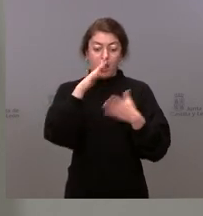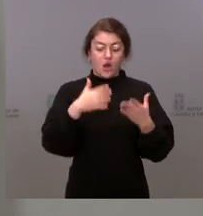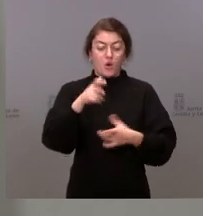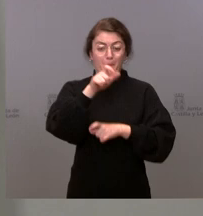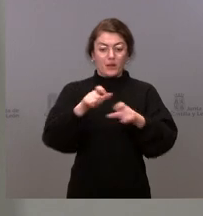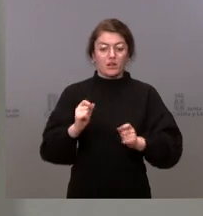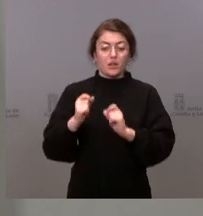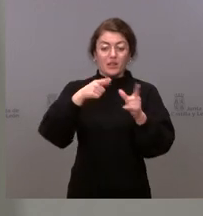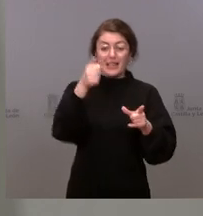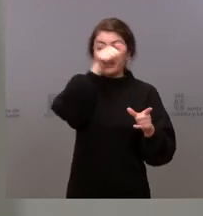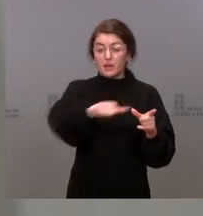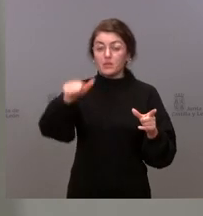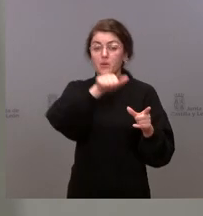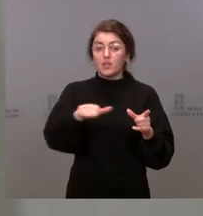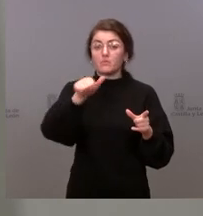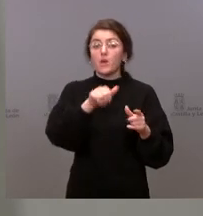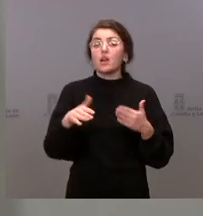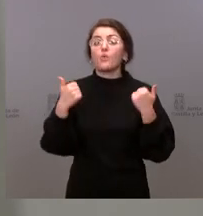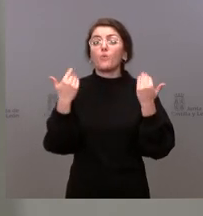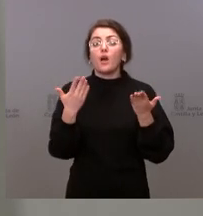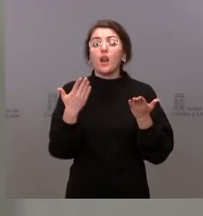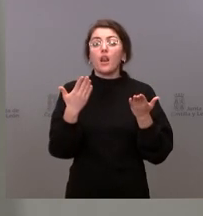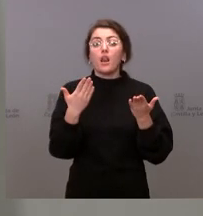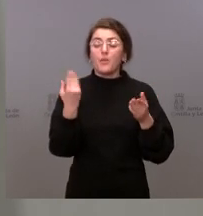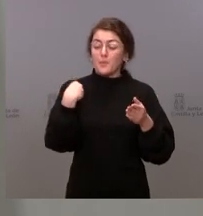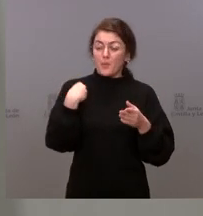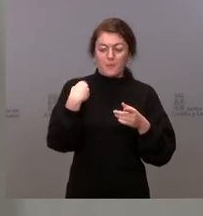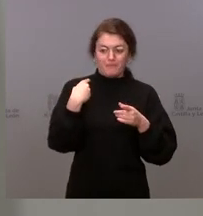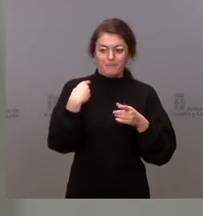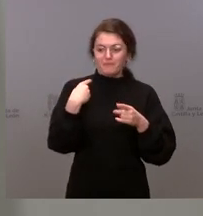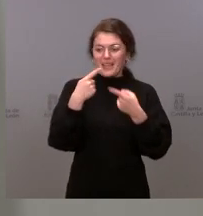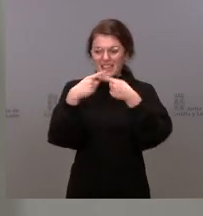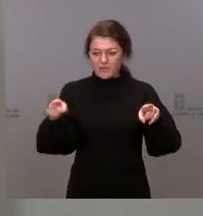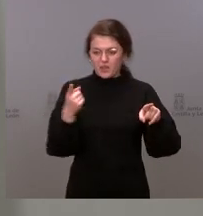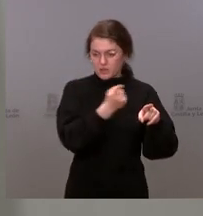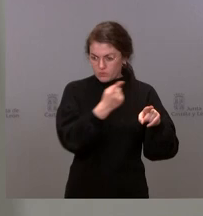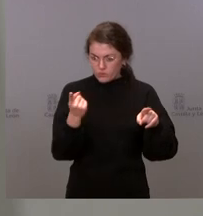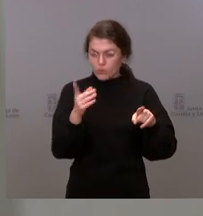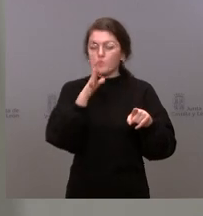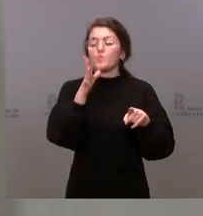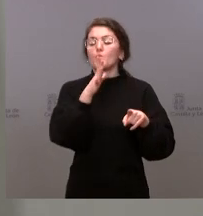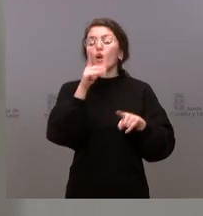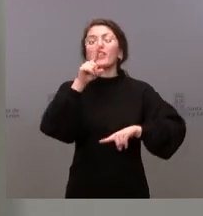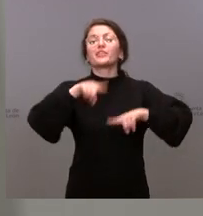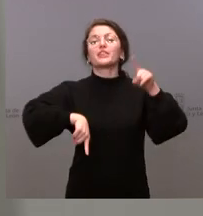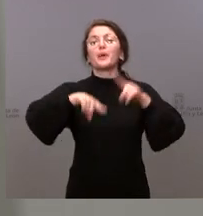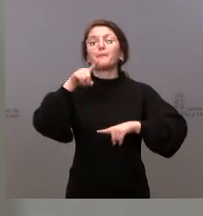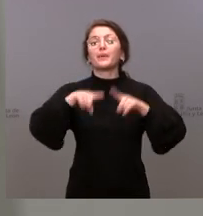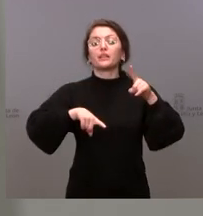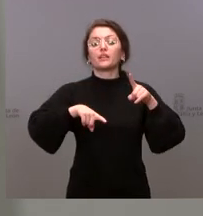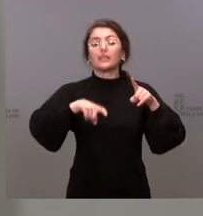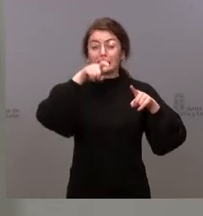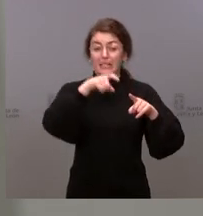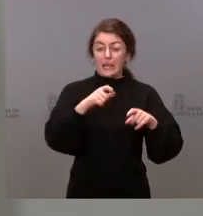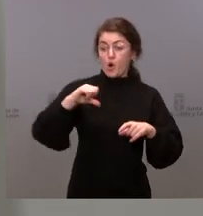el número de personas que están. ¿Por qué es diferente? Porque depende de la duración de la estancia media